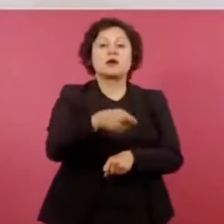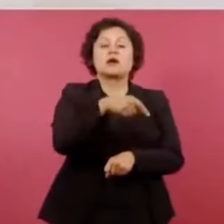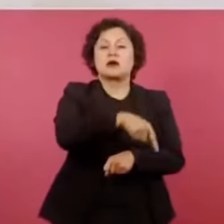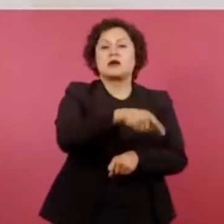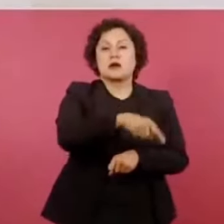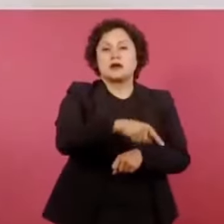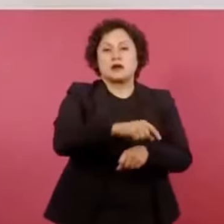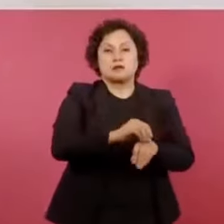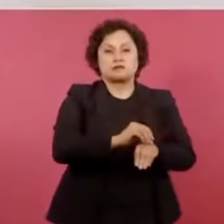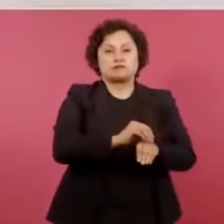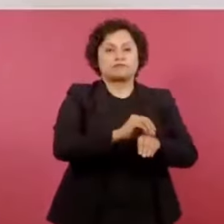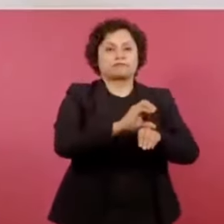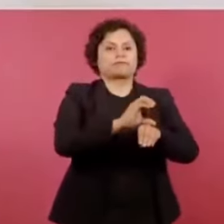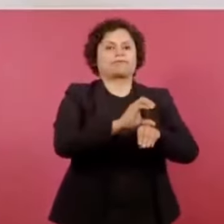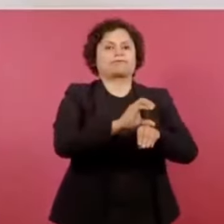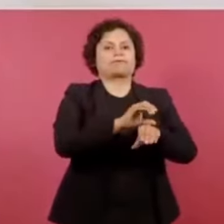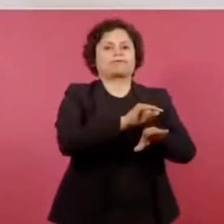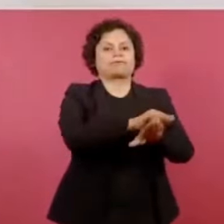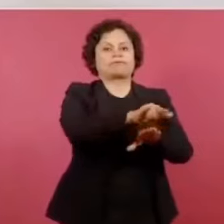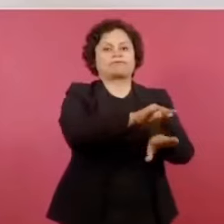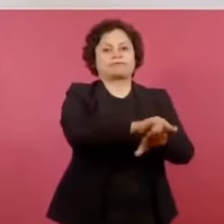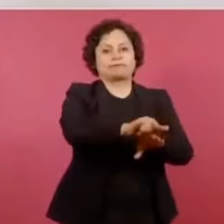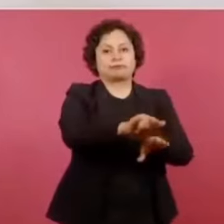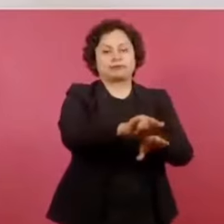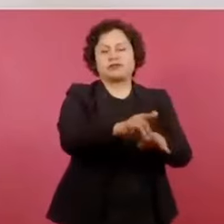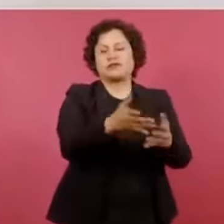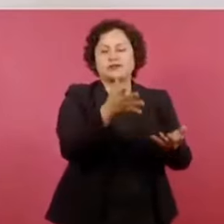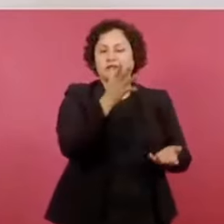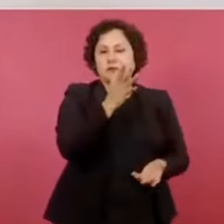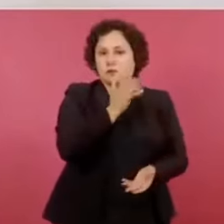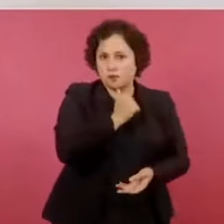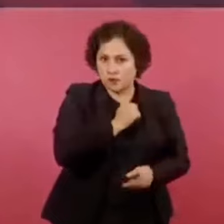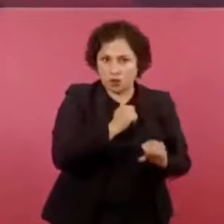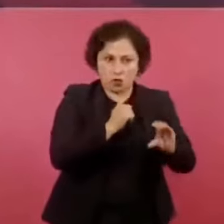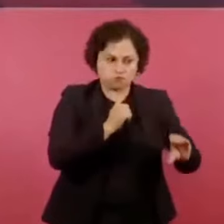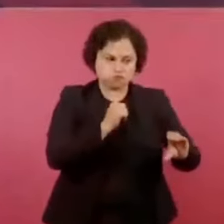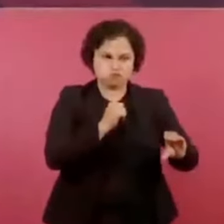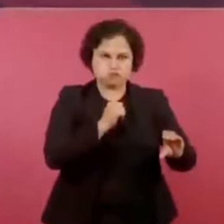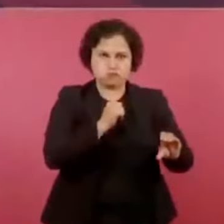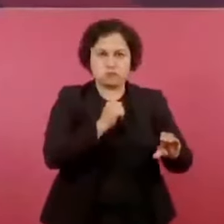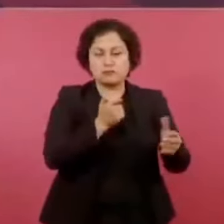de asfalto. Pero, de todas maneras,